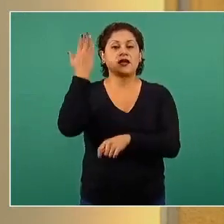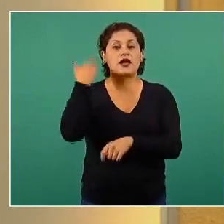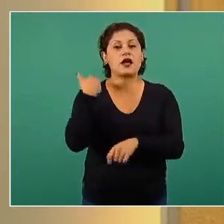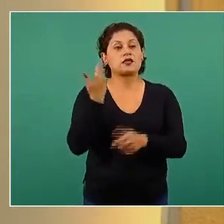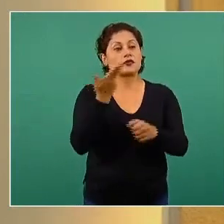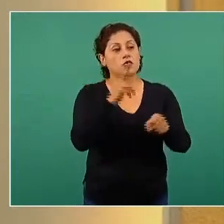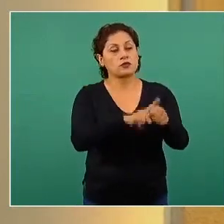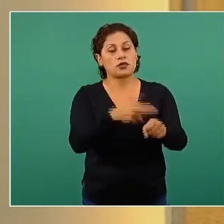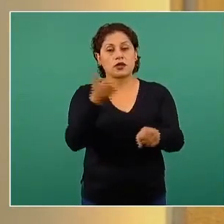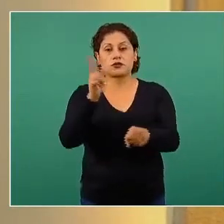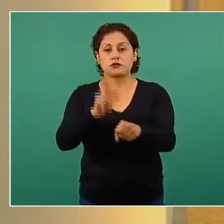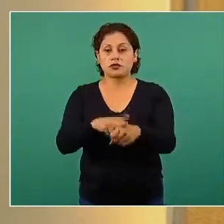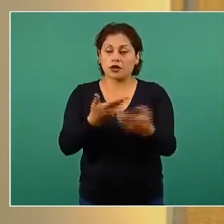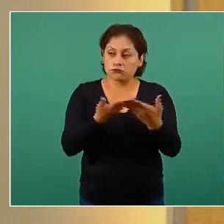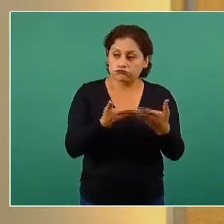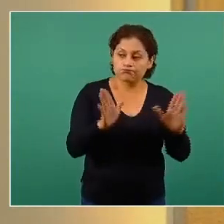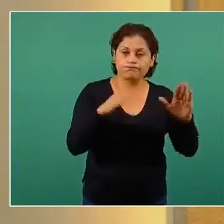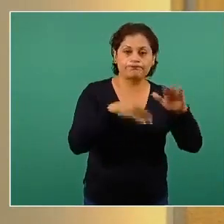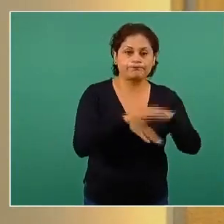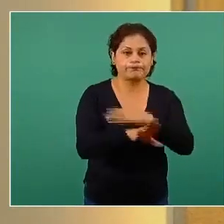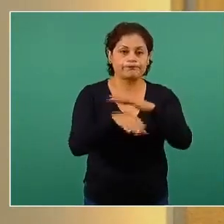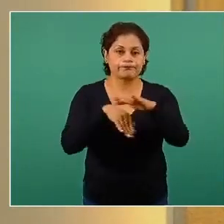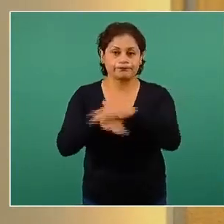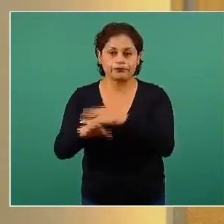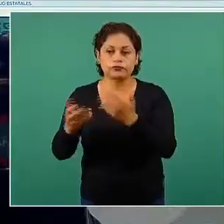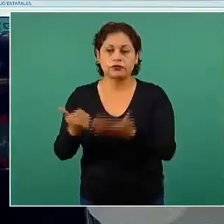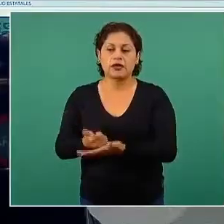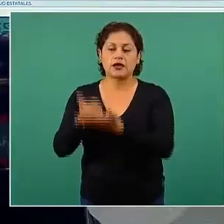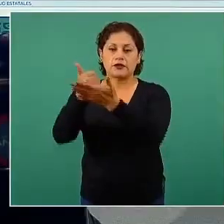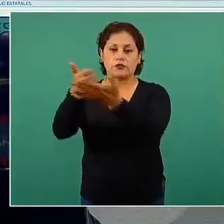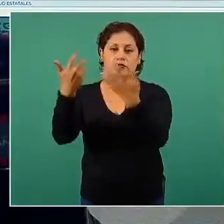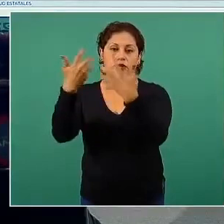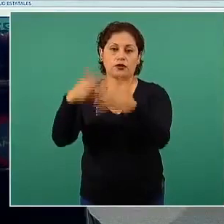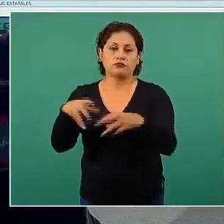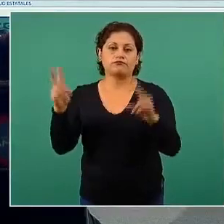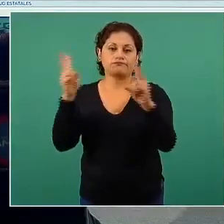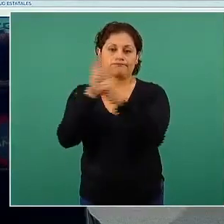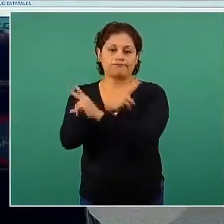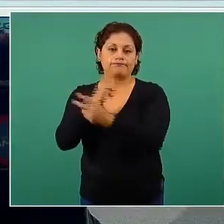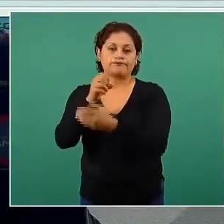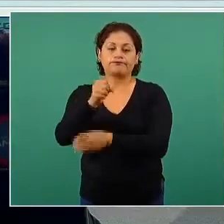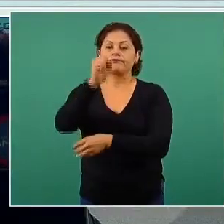incrementando de forma importante el número de camas con un respirador mecánico.